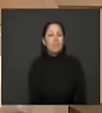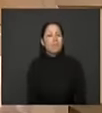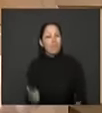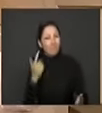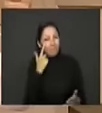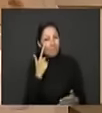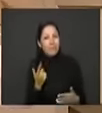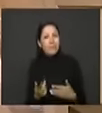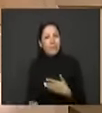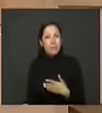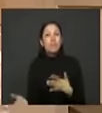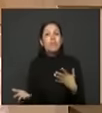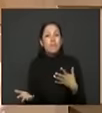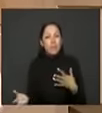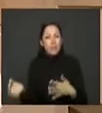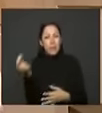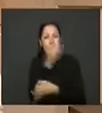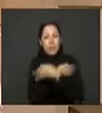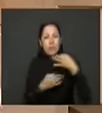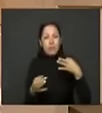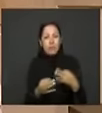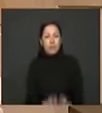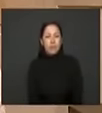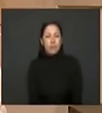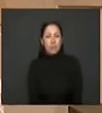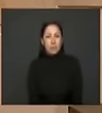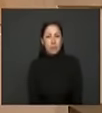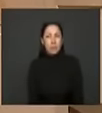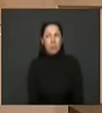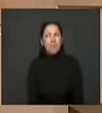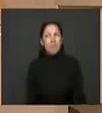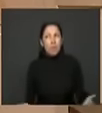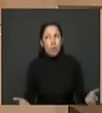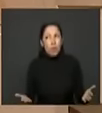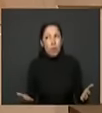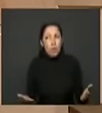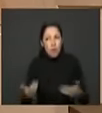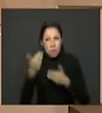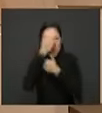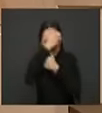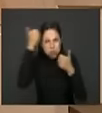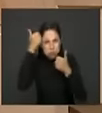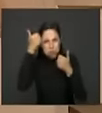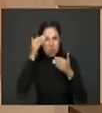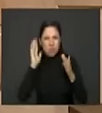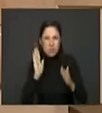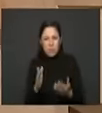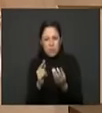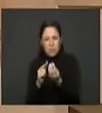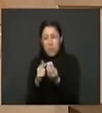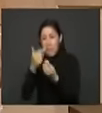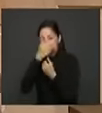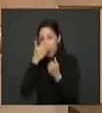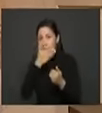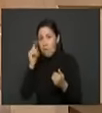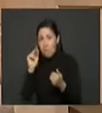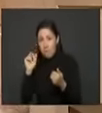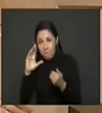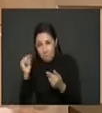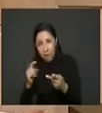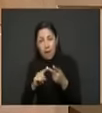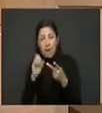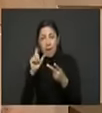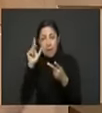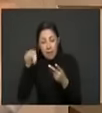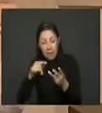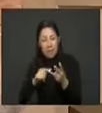a los ilegales en ese territorio de Colombia. Las FARC, el ELN o las FACRIN son el Estado. Y una